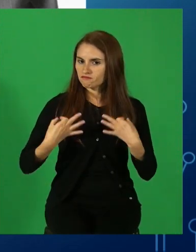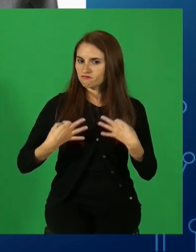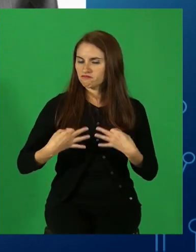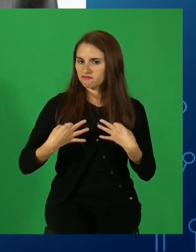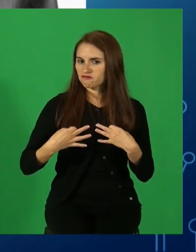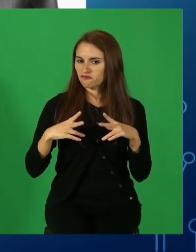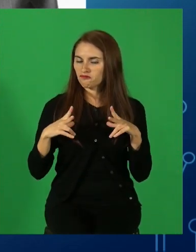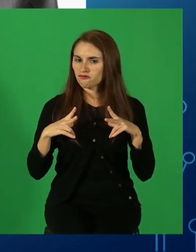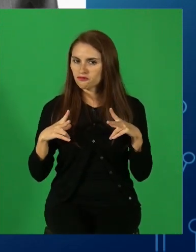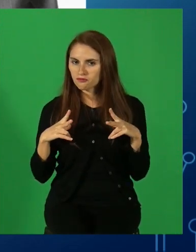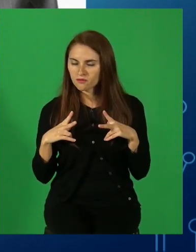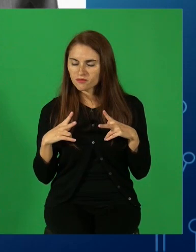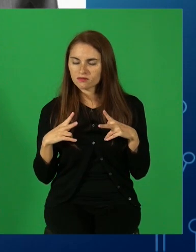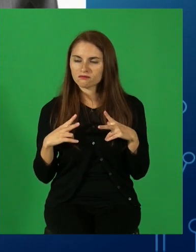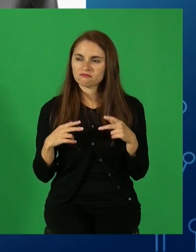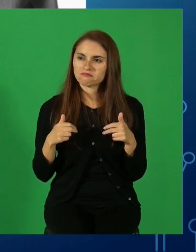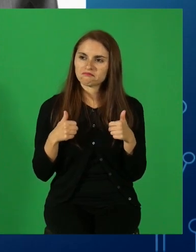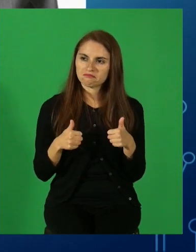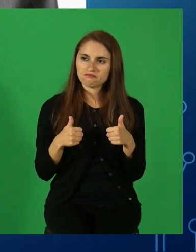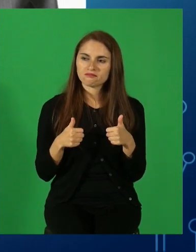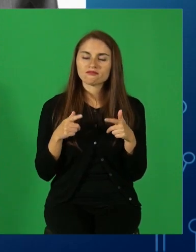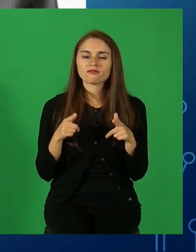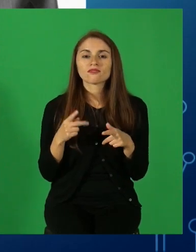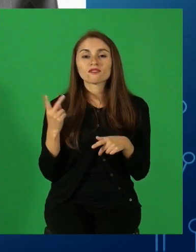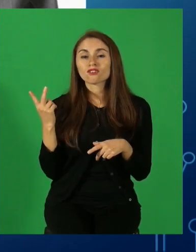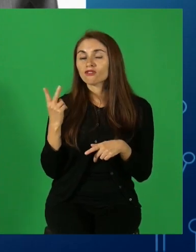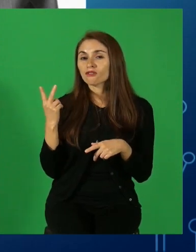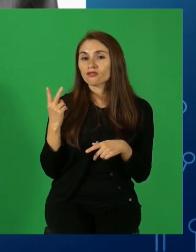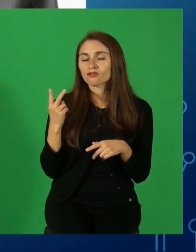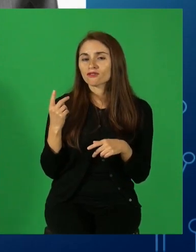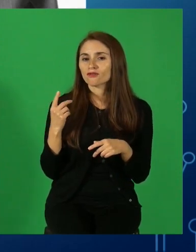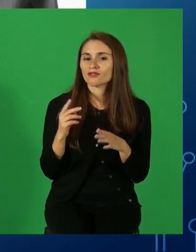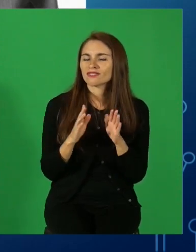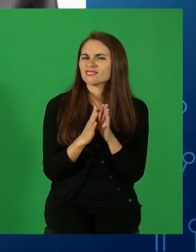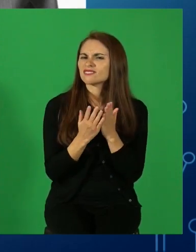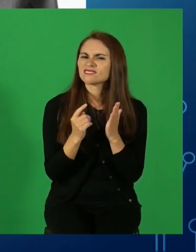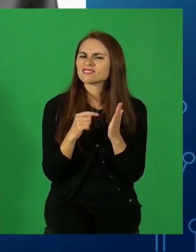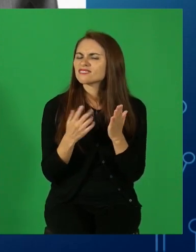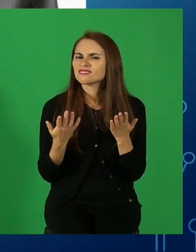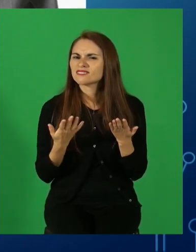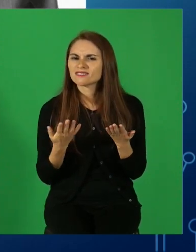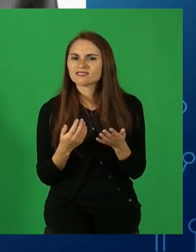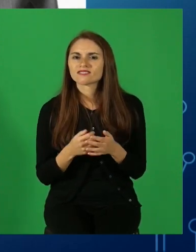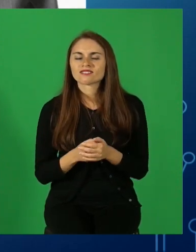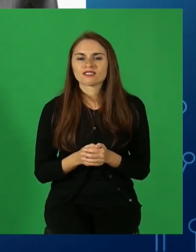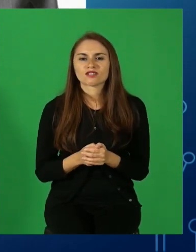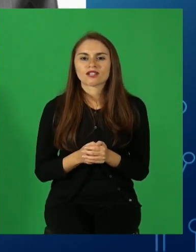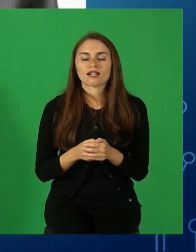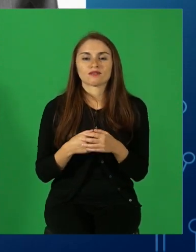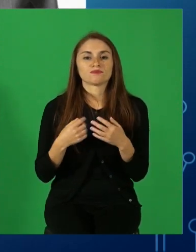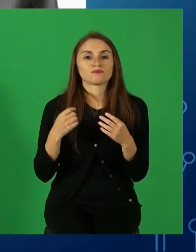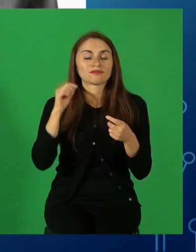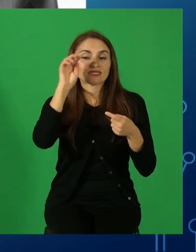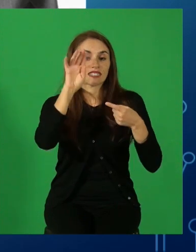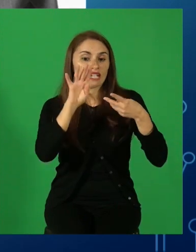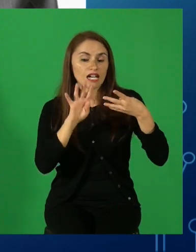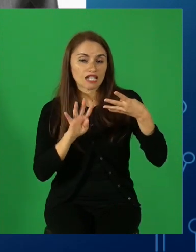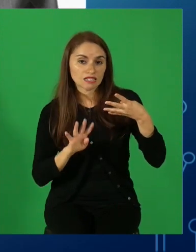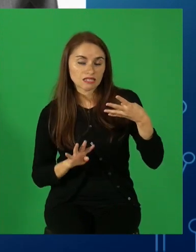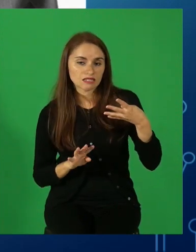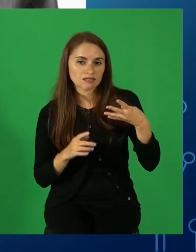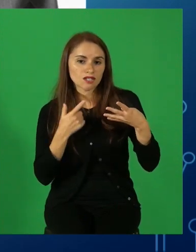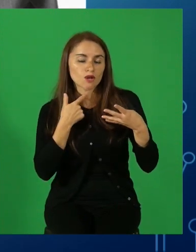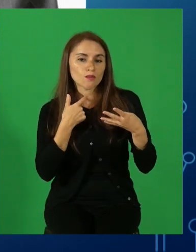bien presentados. Este personaje de la literatura se va a caracterizar porque